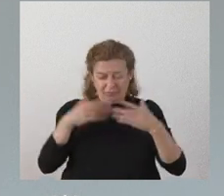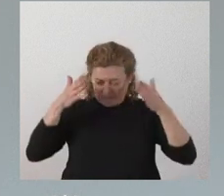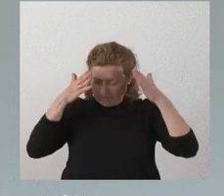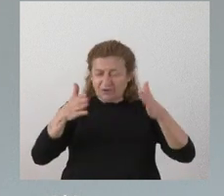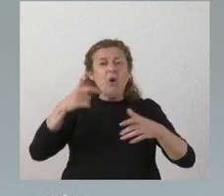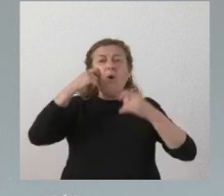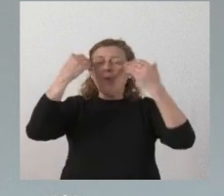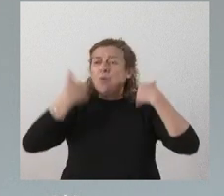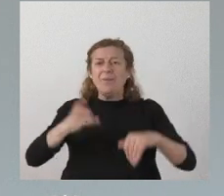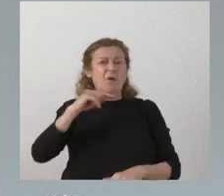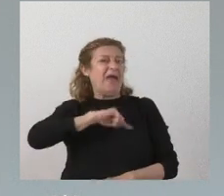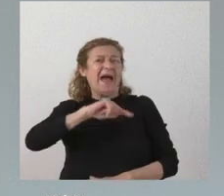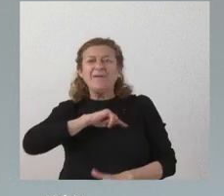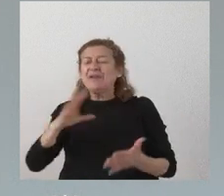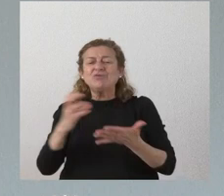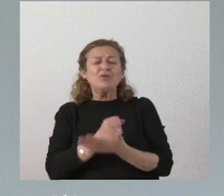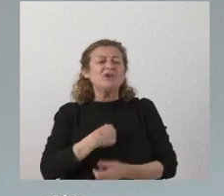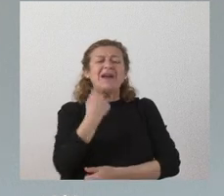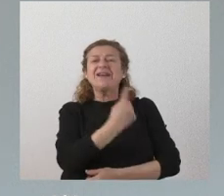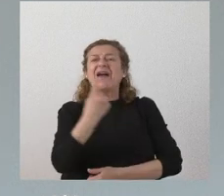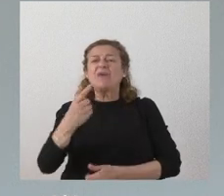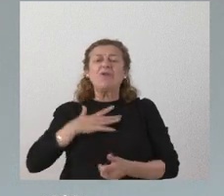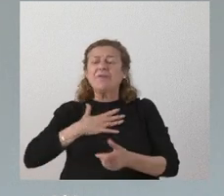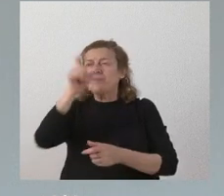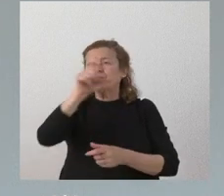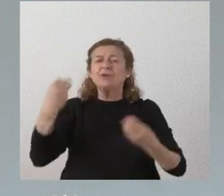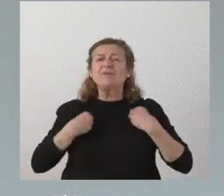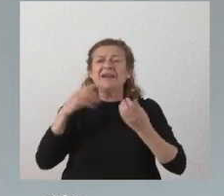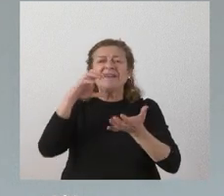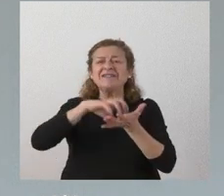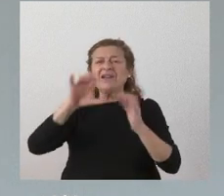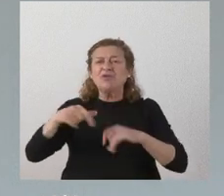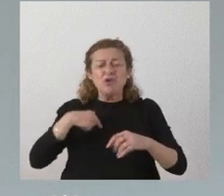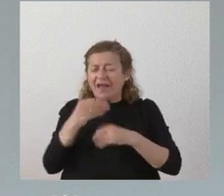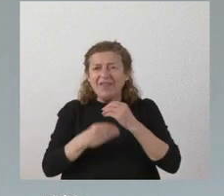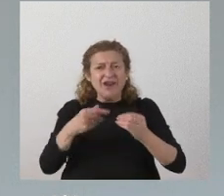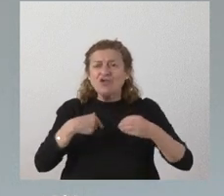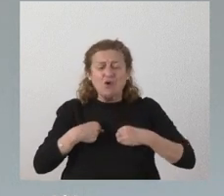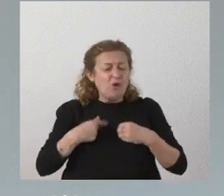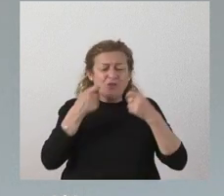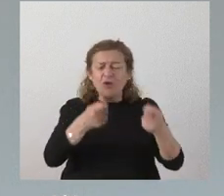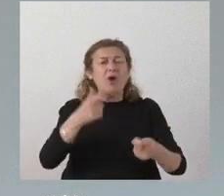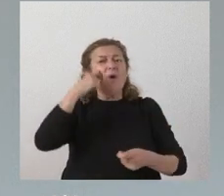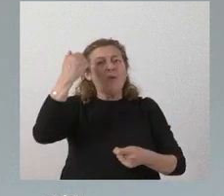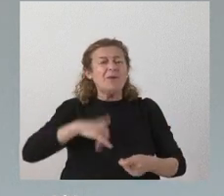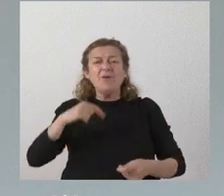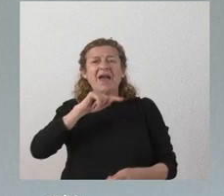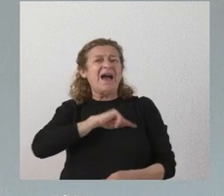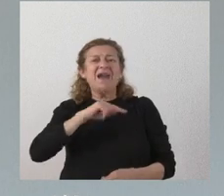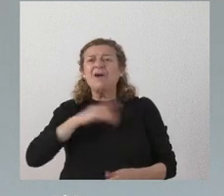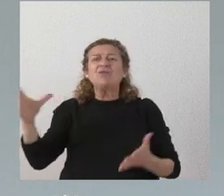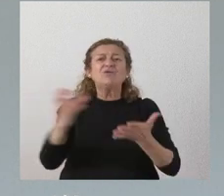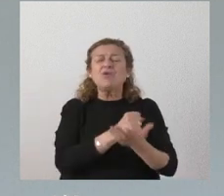cuerpo y alma a todos y cada uno de los castellanos y leoneses y al hacerlo estoy entregado en cuerpo y alma a todos y cada uno de los